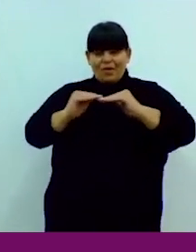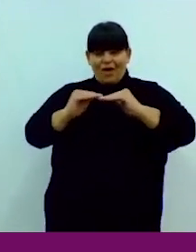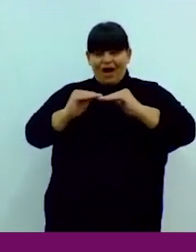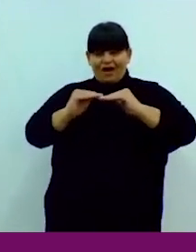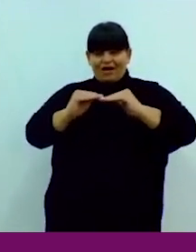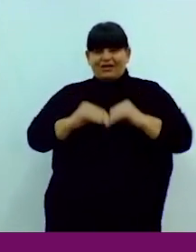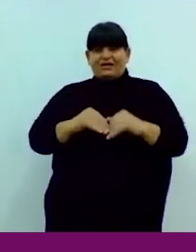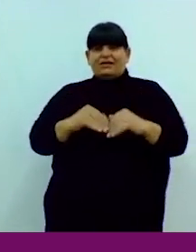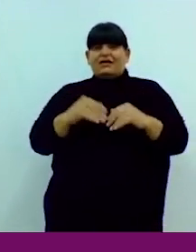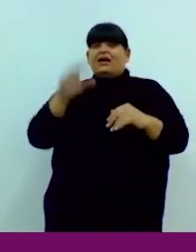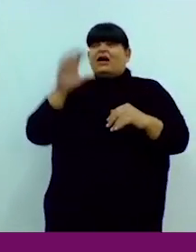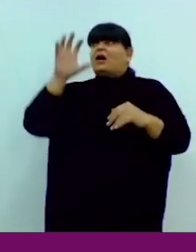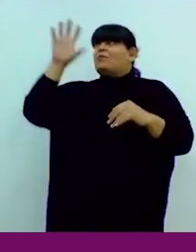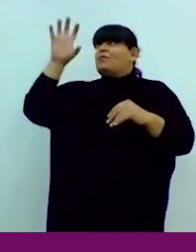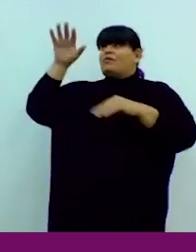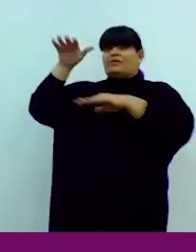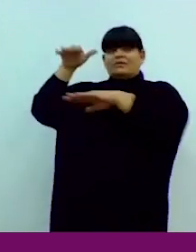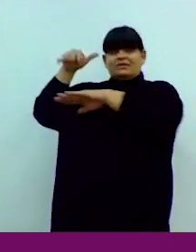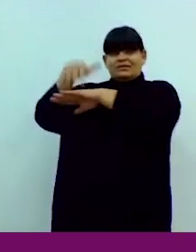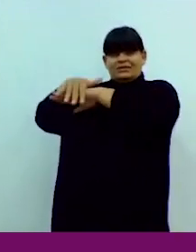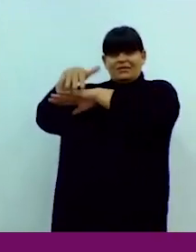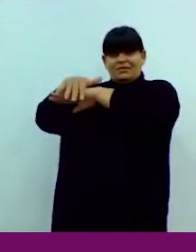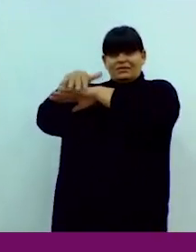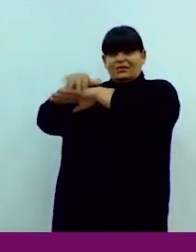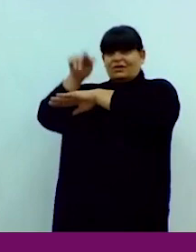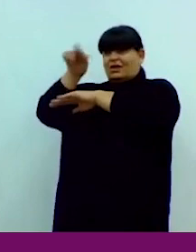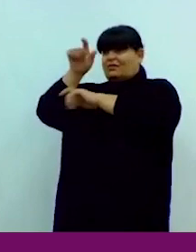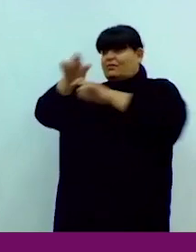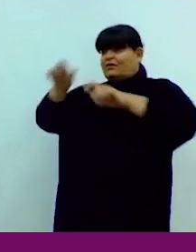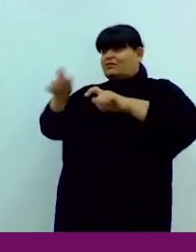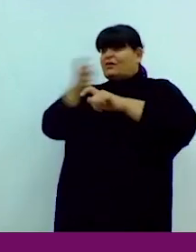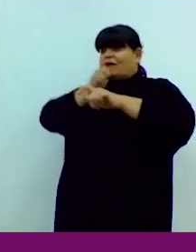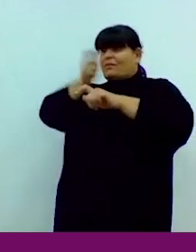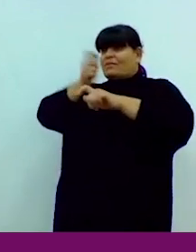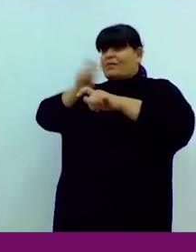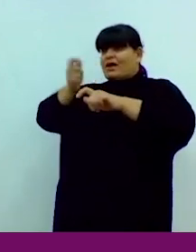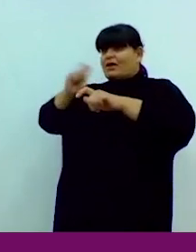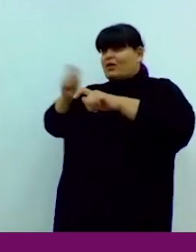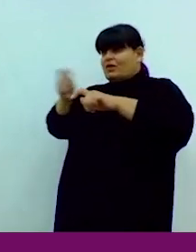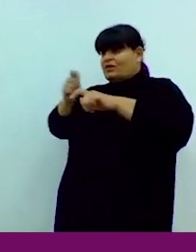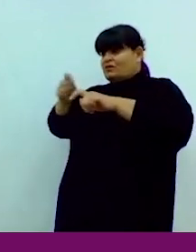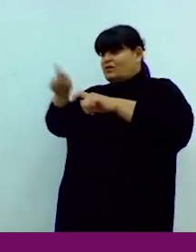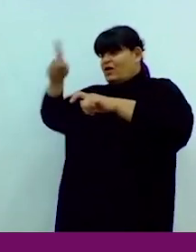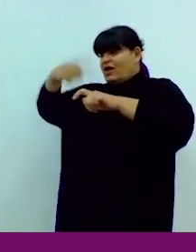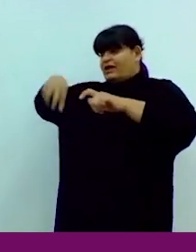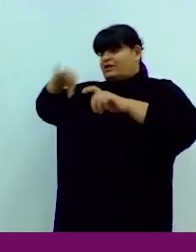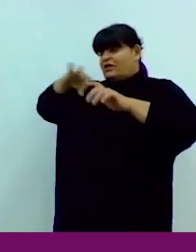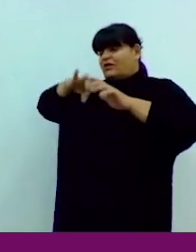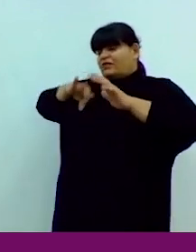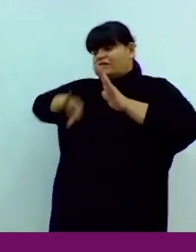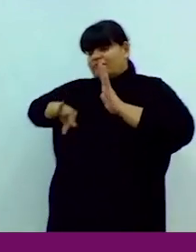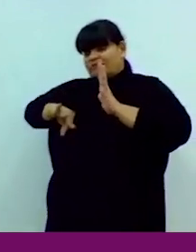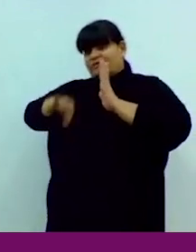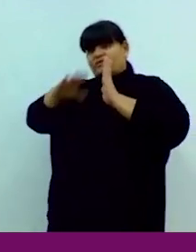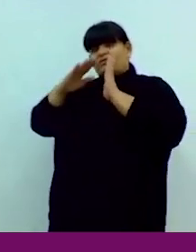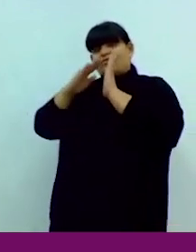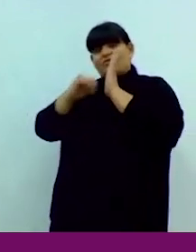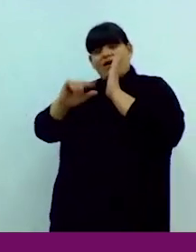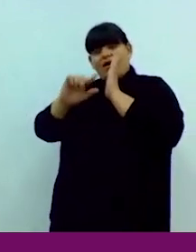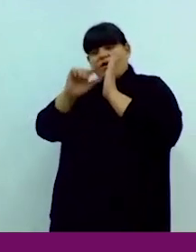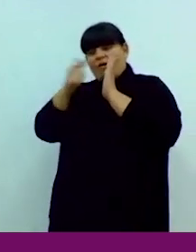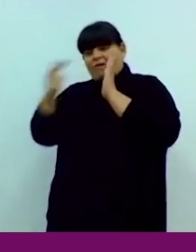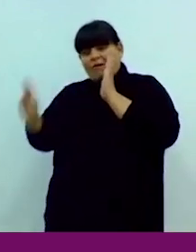los colegas están muy precarizados y sobre todo los que integran las redacciones durante años no realizan las capacitaciones